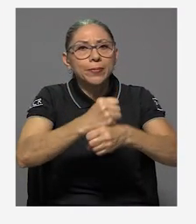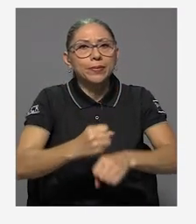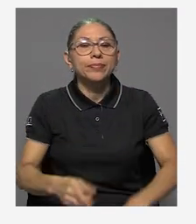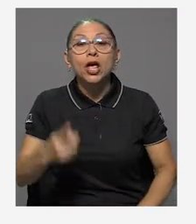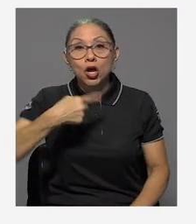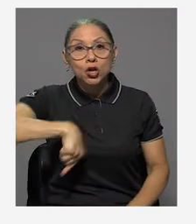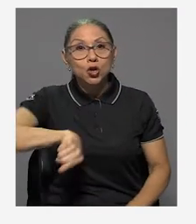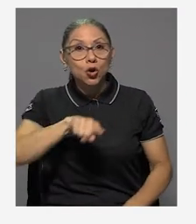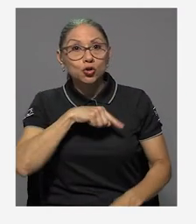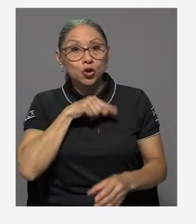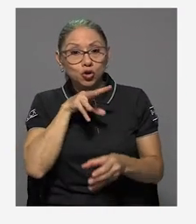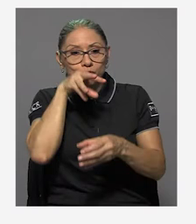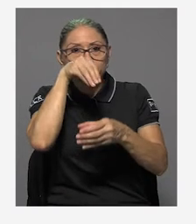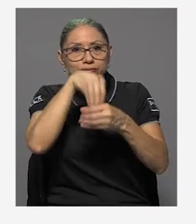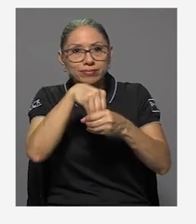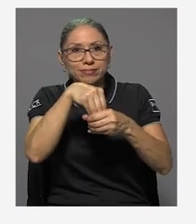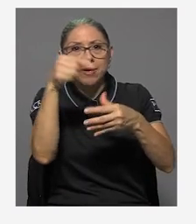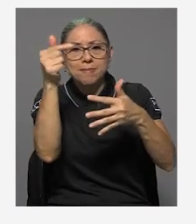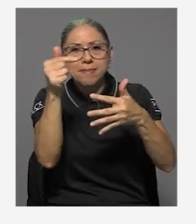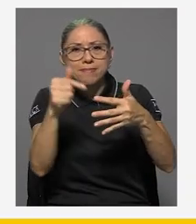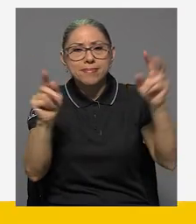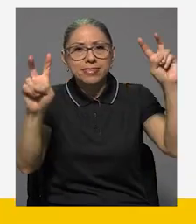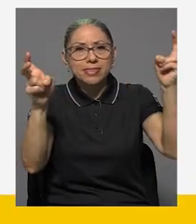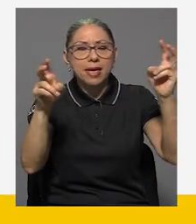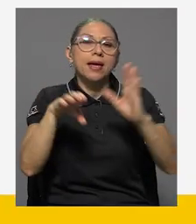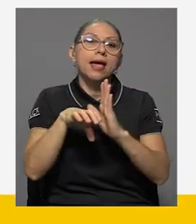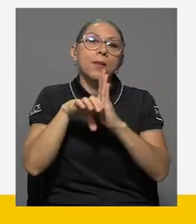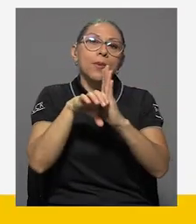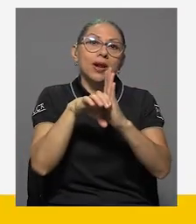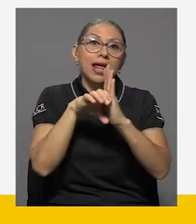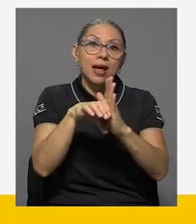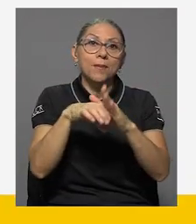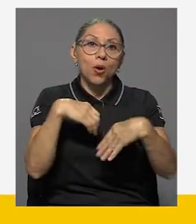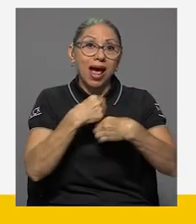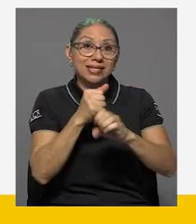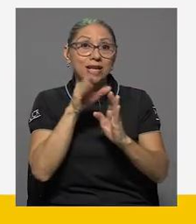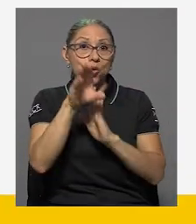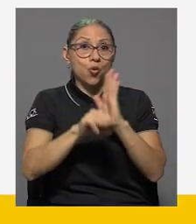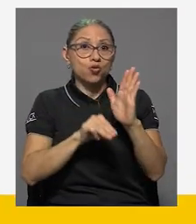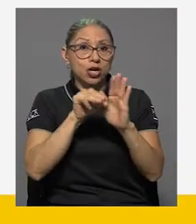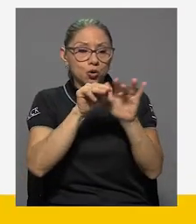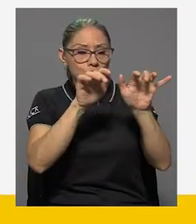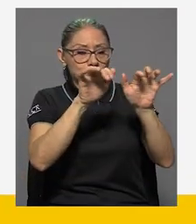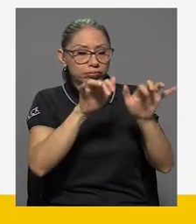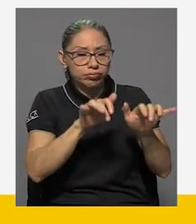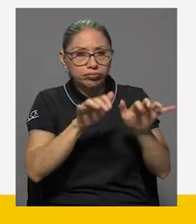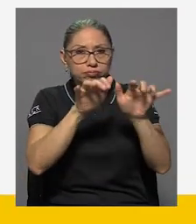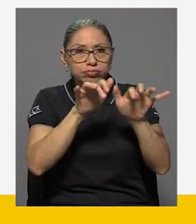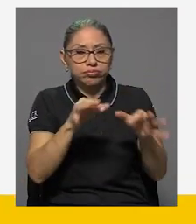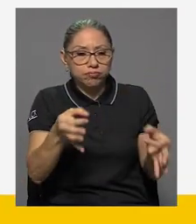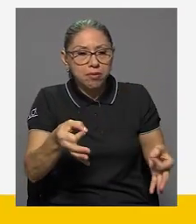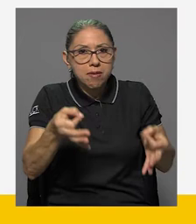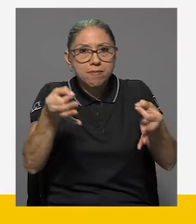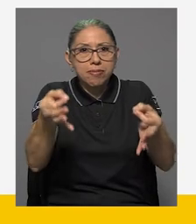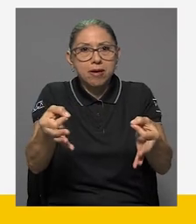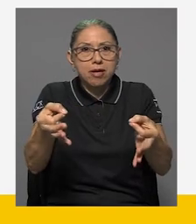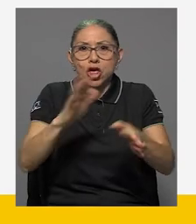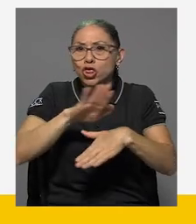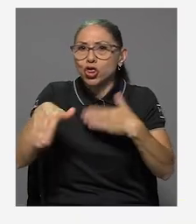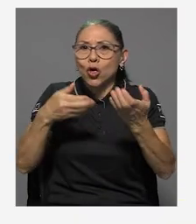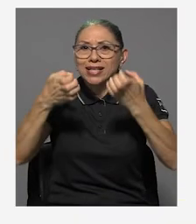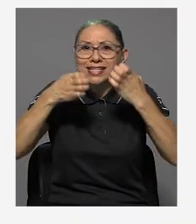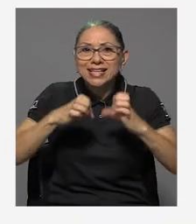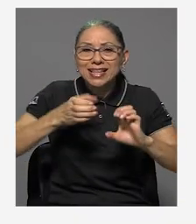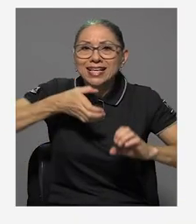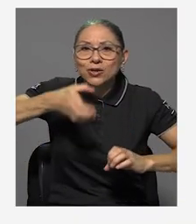distintos temas, dentro de ellos lo que tiene que ver con la elaboración del currículo, todas las estrategias y recomendaciones,